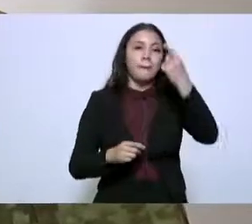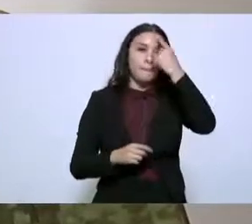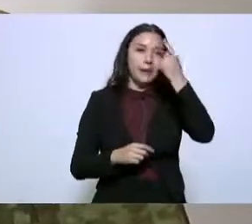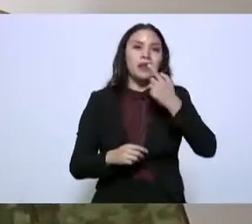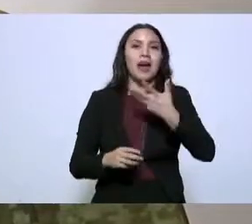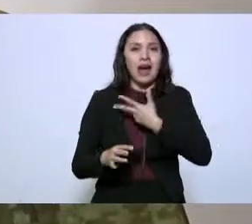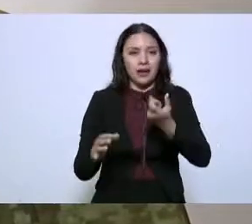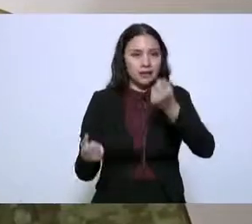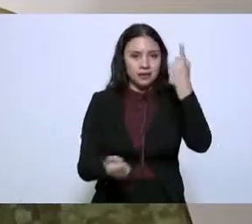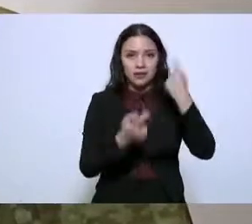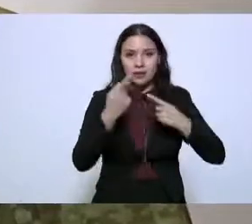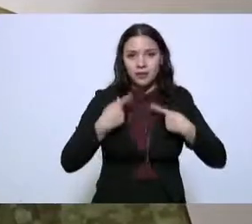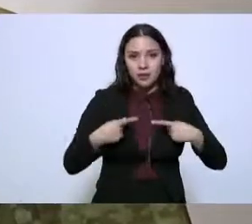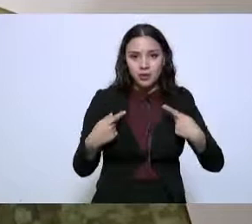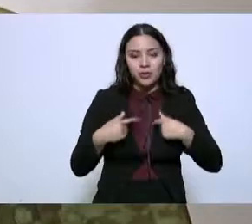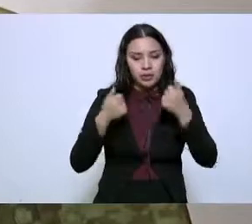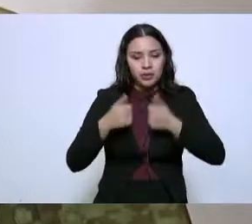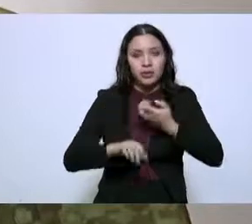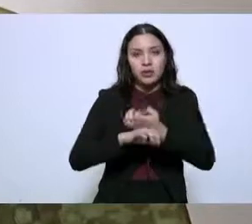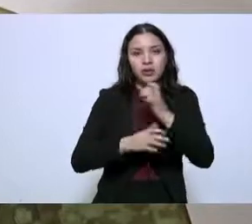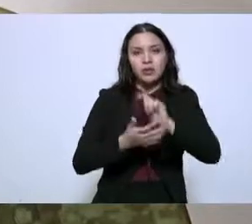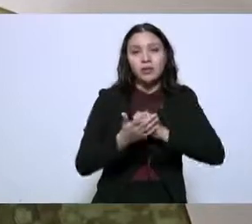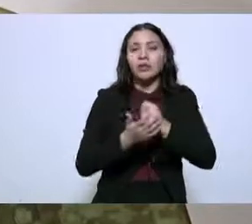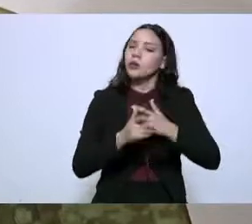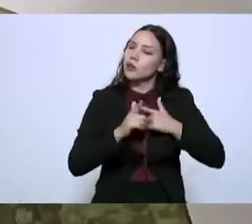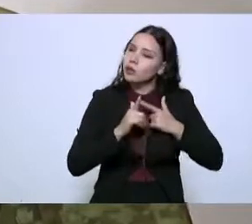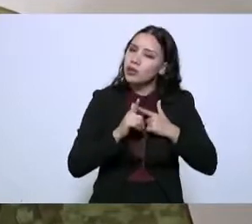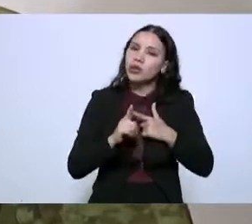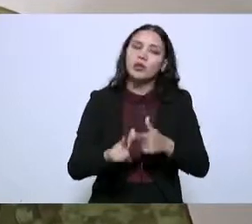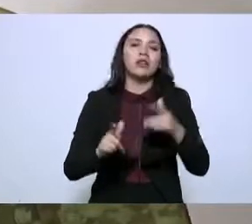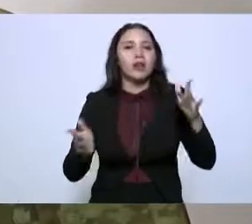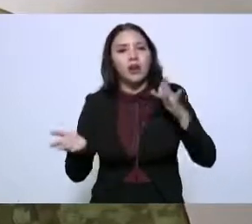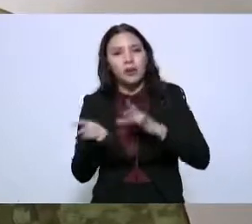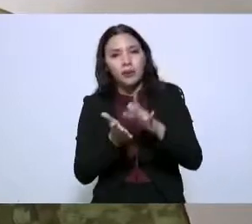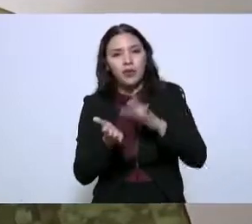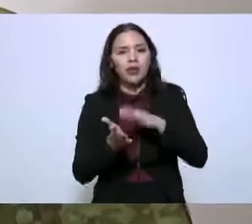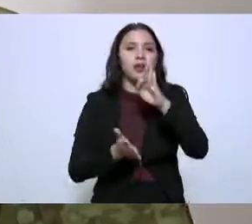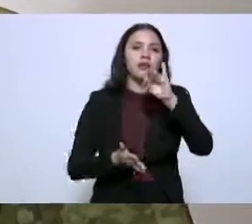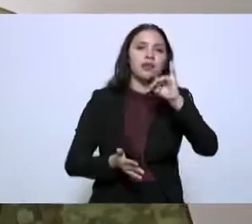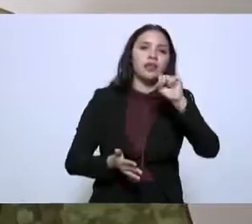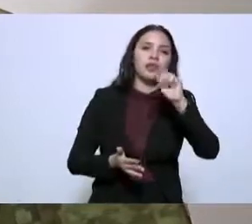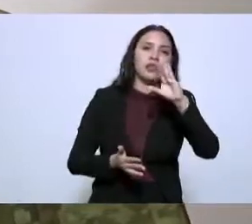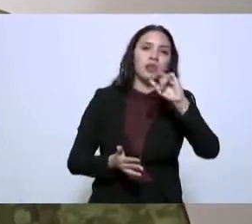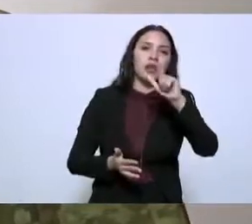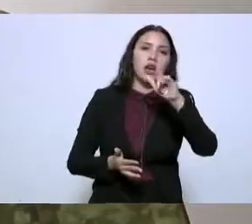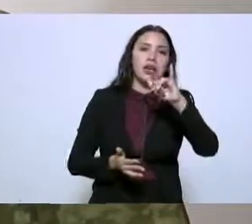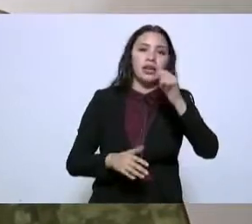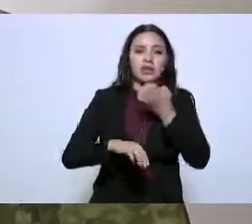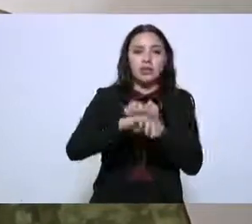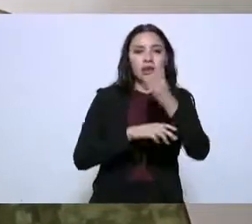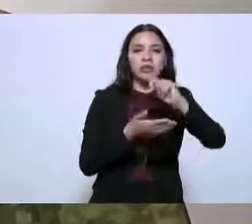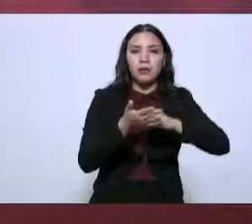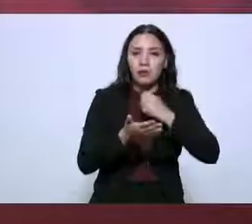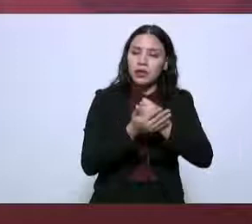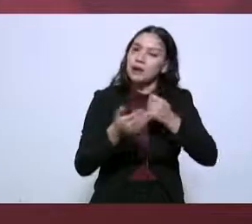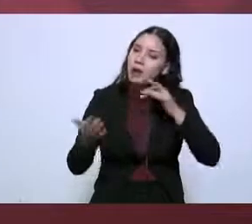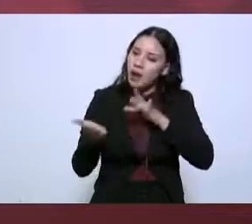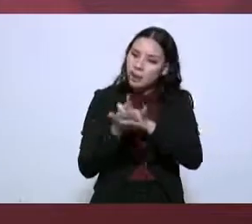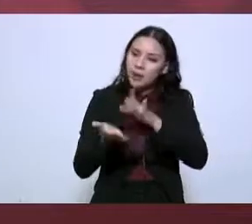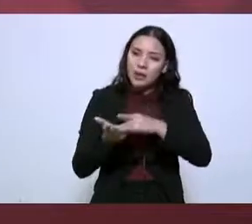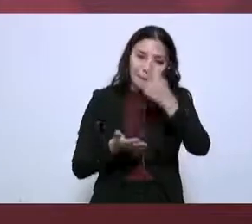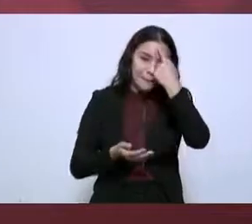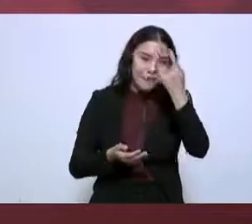presencia en el Estado. Continuar apoyando a la Fiscalía General de Justicia del Estado para cumplimentar órdenes de